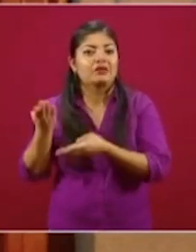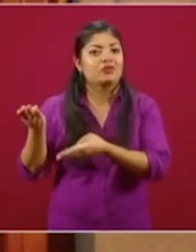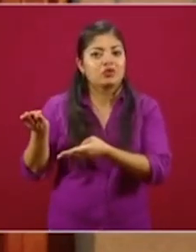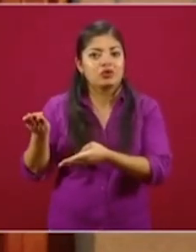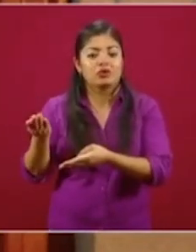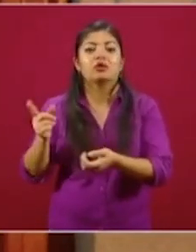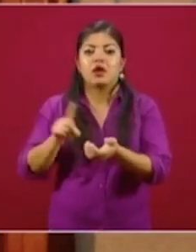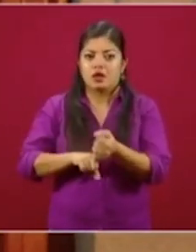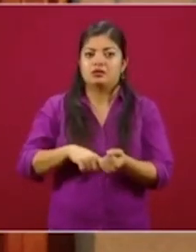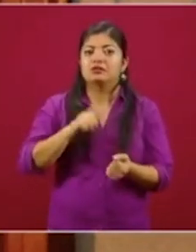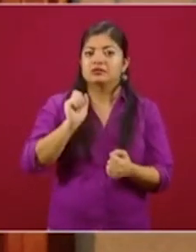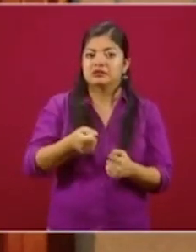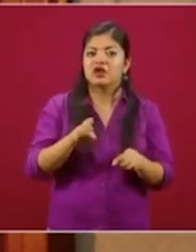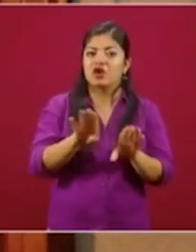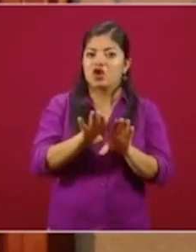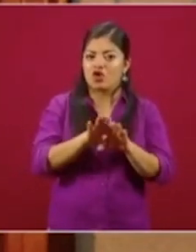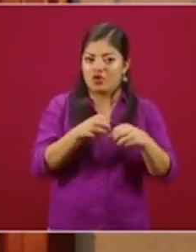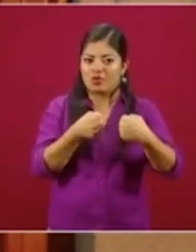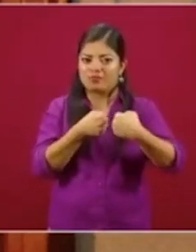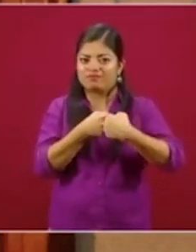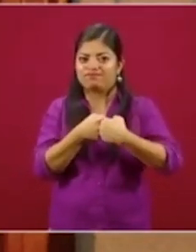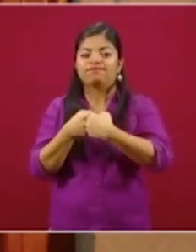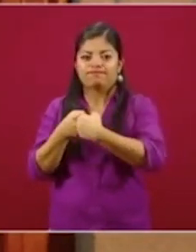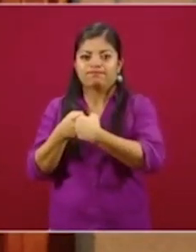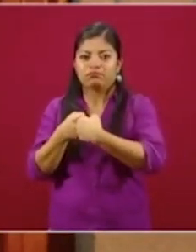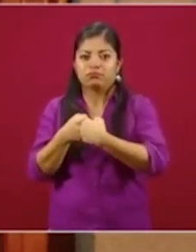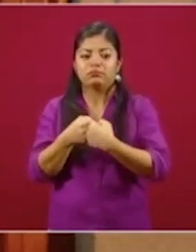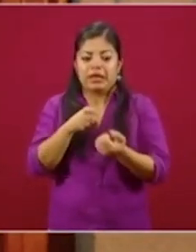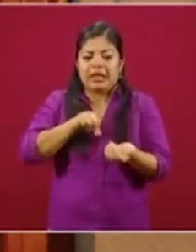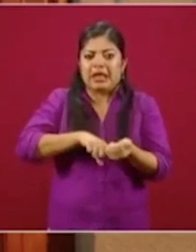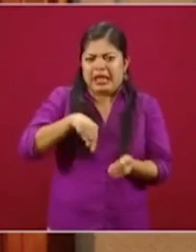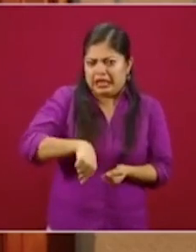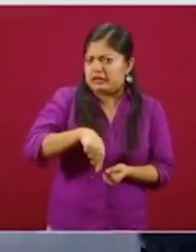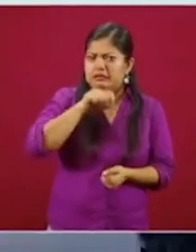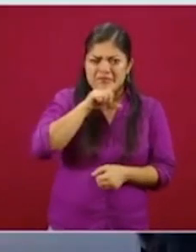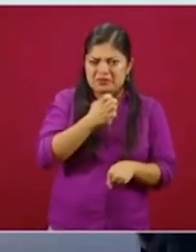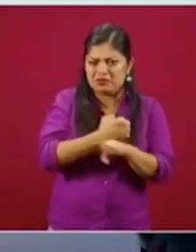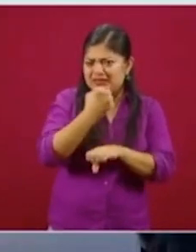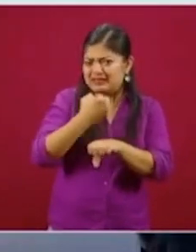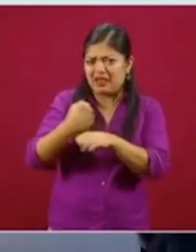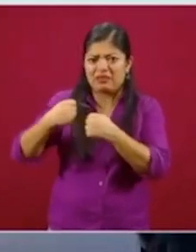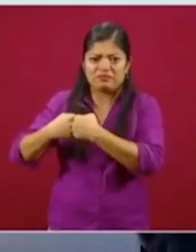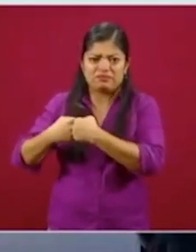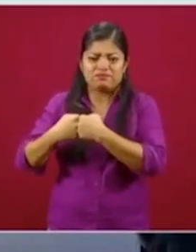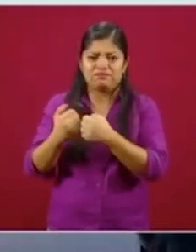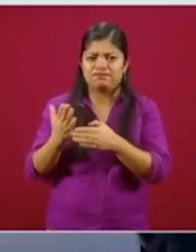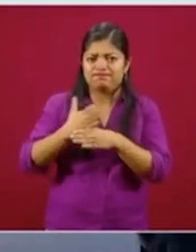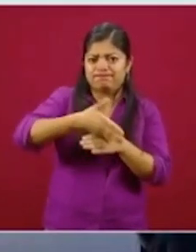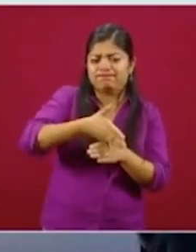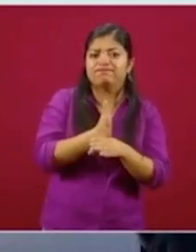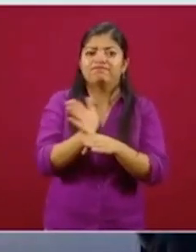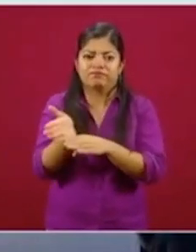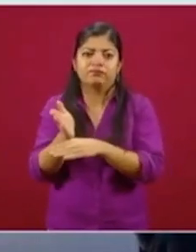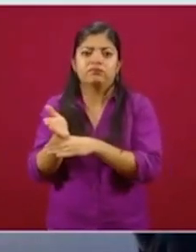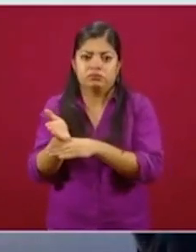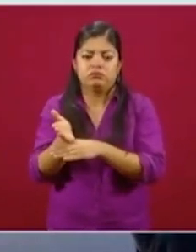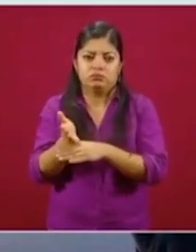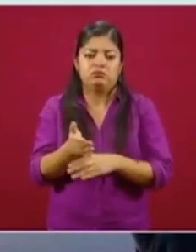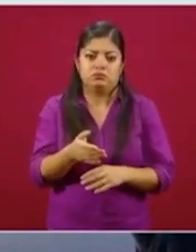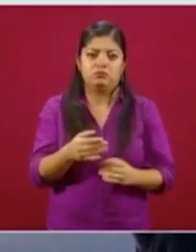nuestras propias fronteras, es una suerte de migración interna. Y lo hacemos porque también ellas históricamente